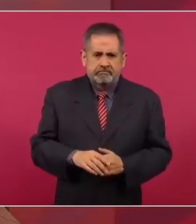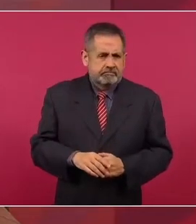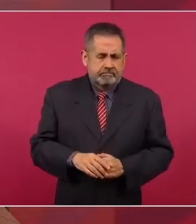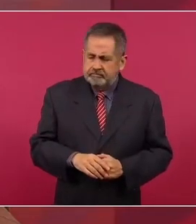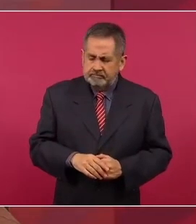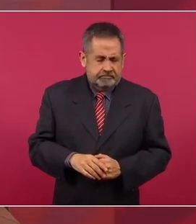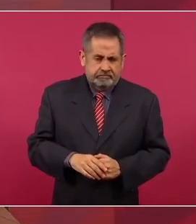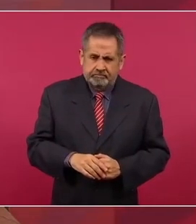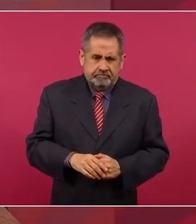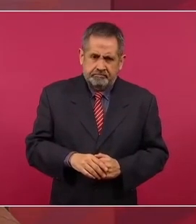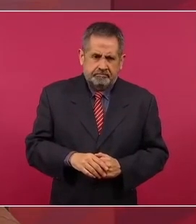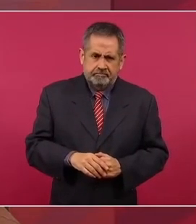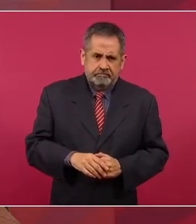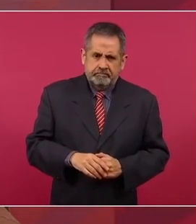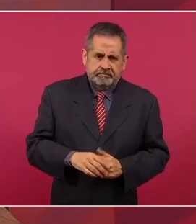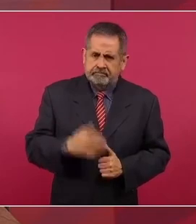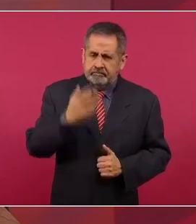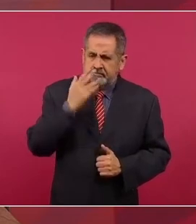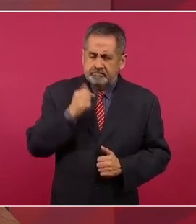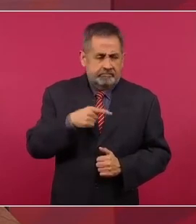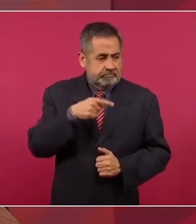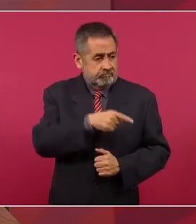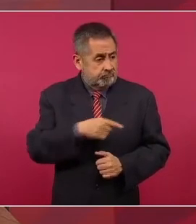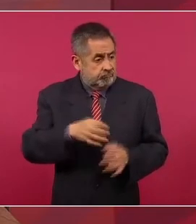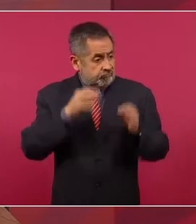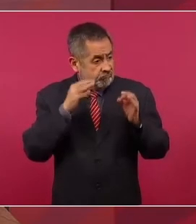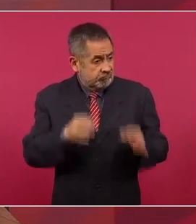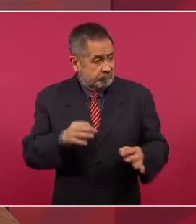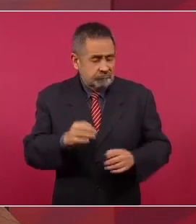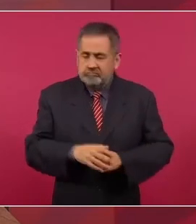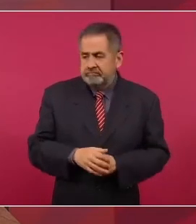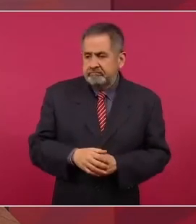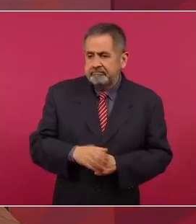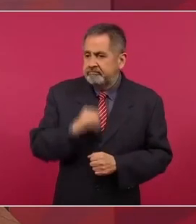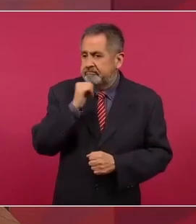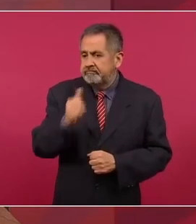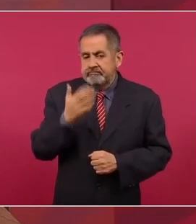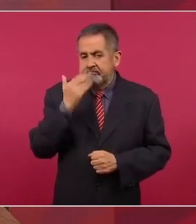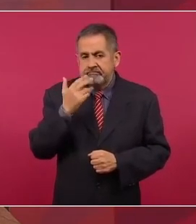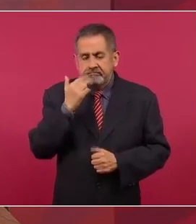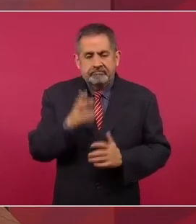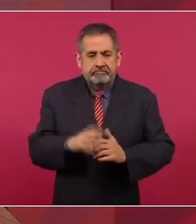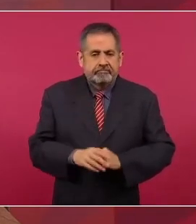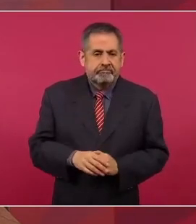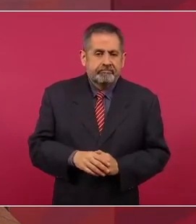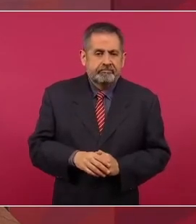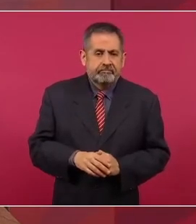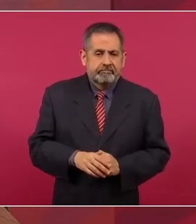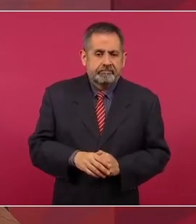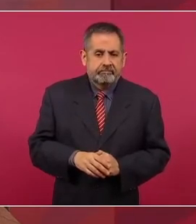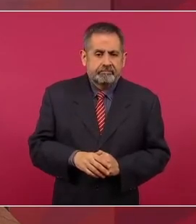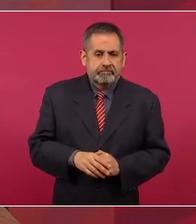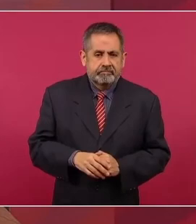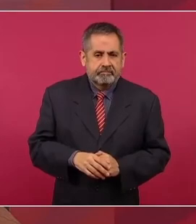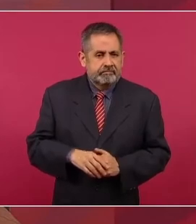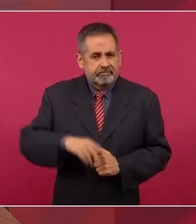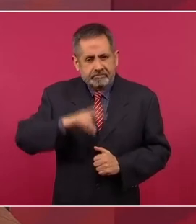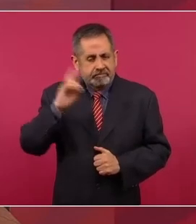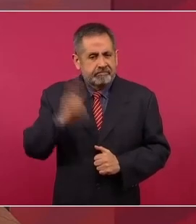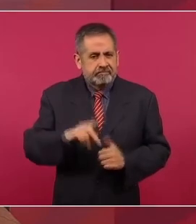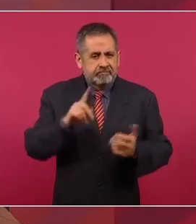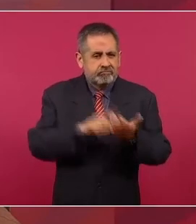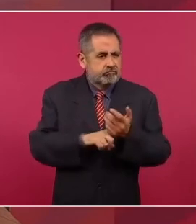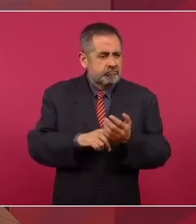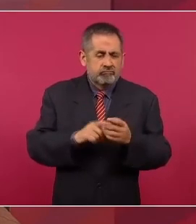todavía una verdadera